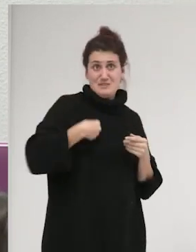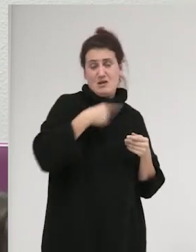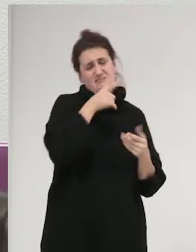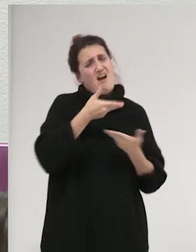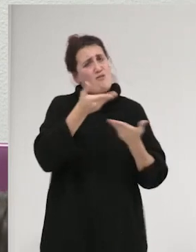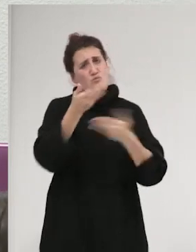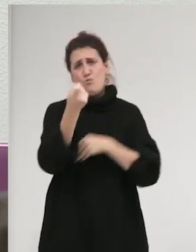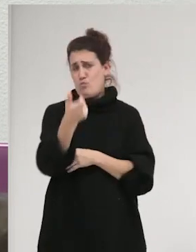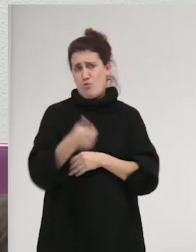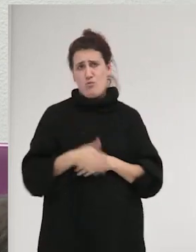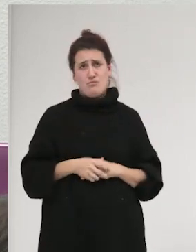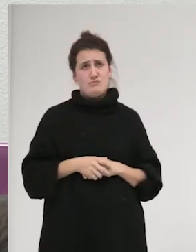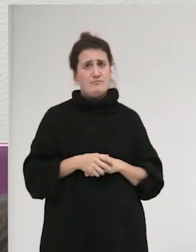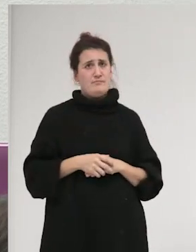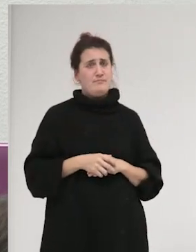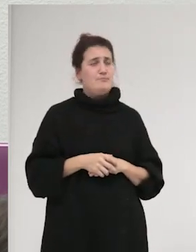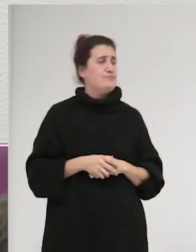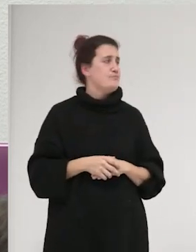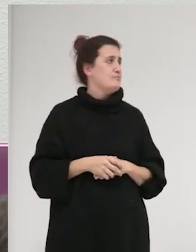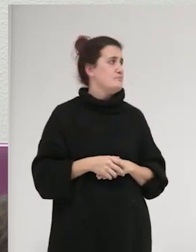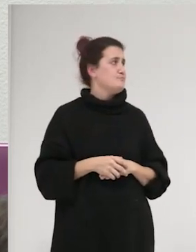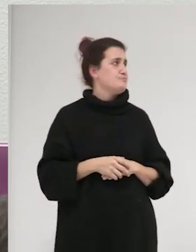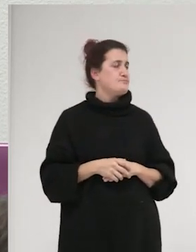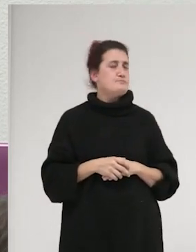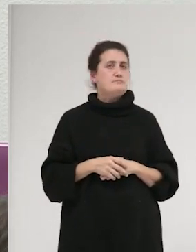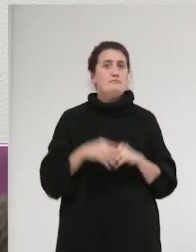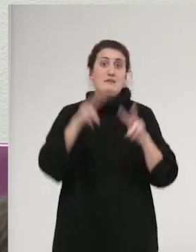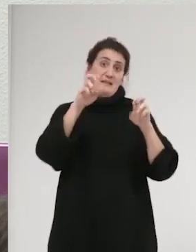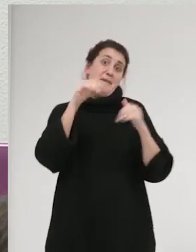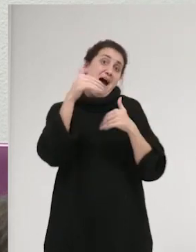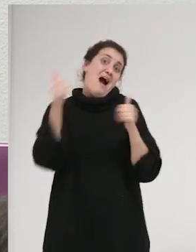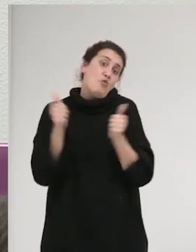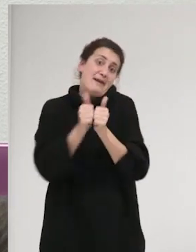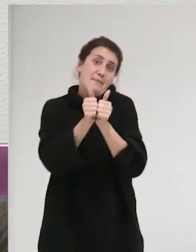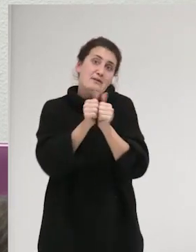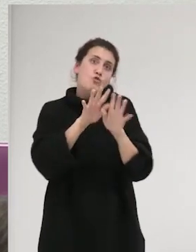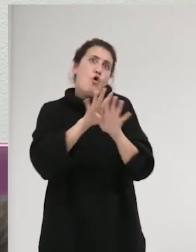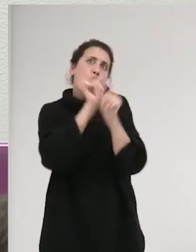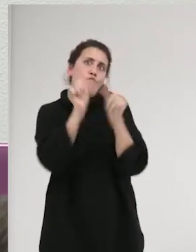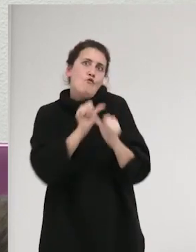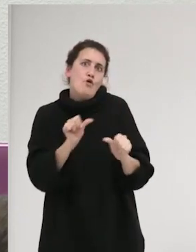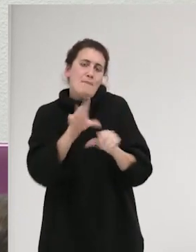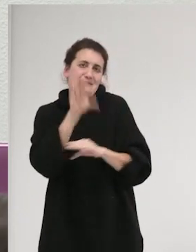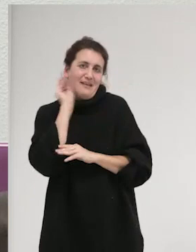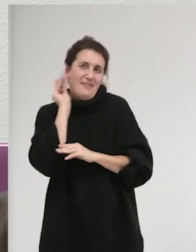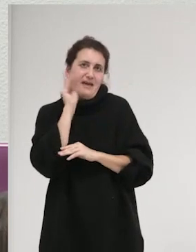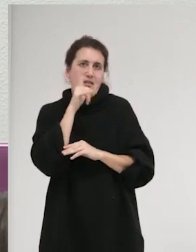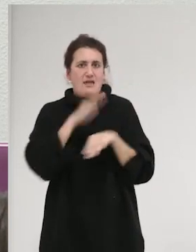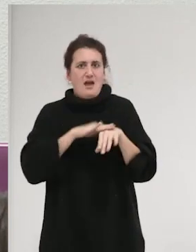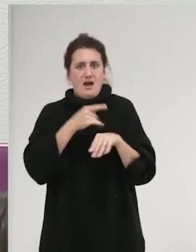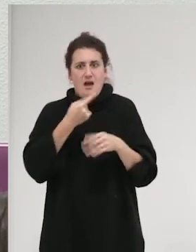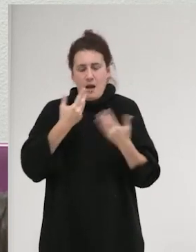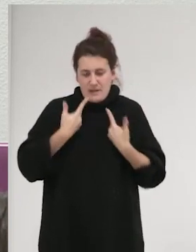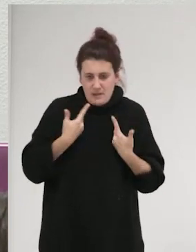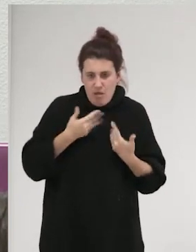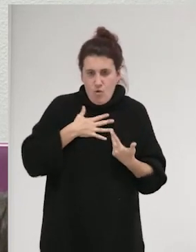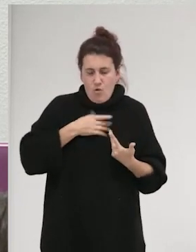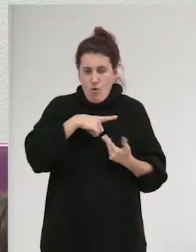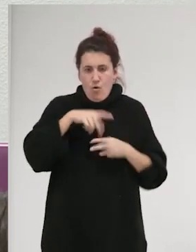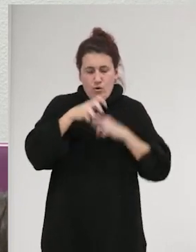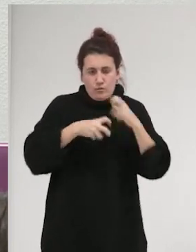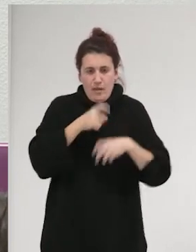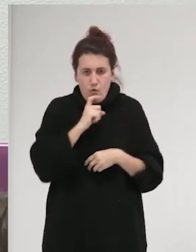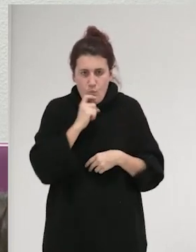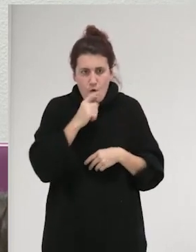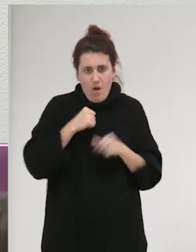poco en concreto a lo que es el acompañamiento o la forma de entender lo que me ha pasado y cómo lo reparo y qué hago a partir de ahora, ¿no?